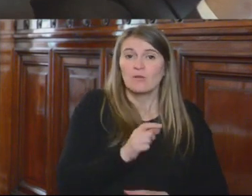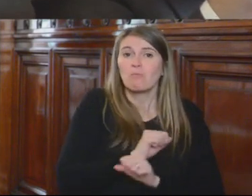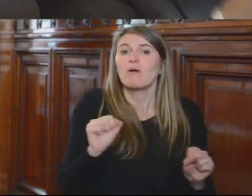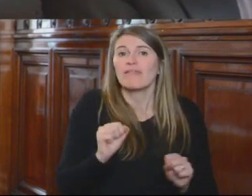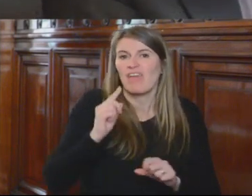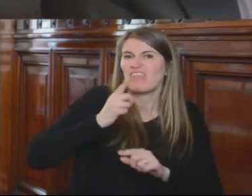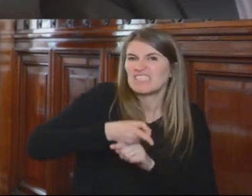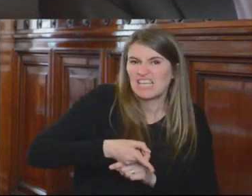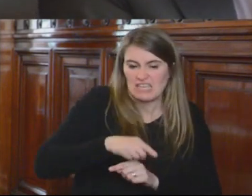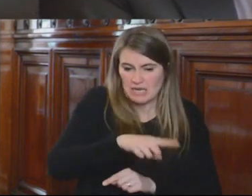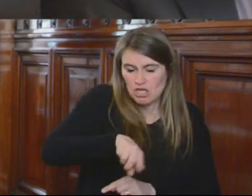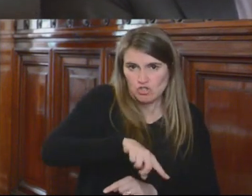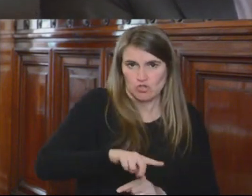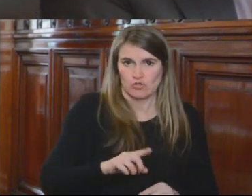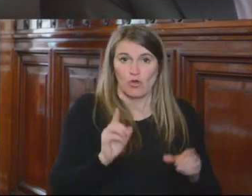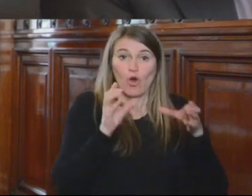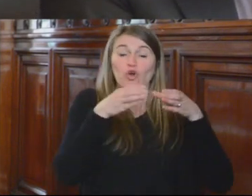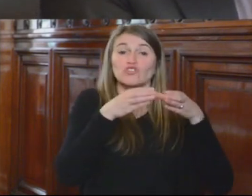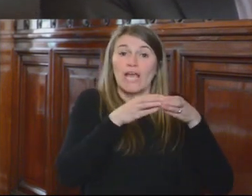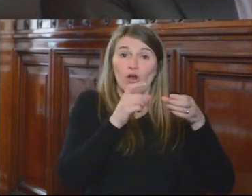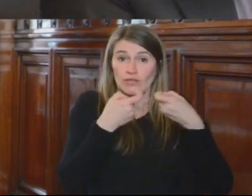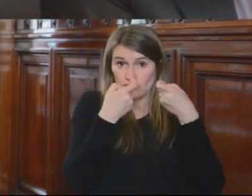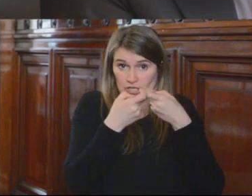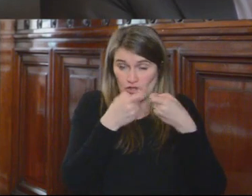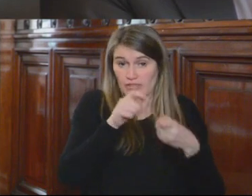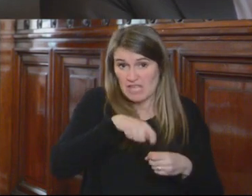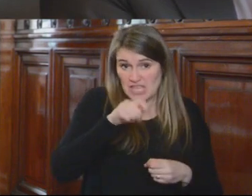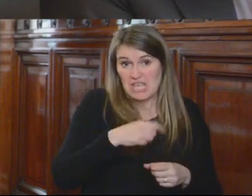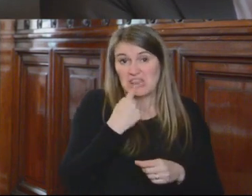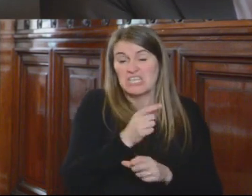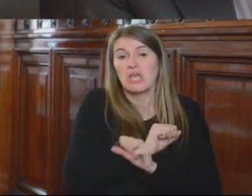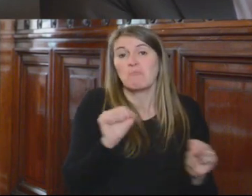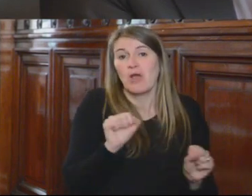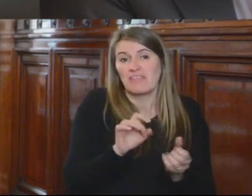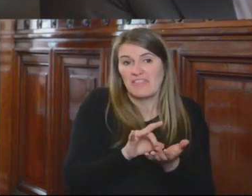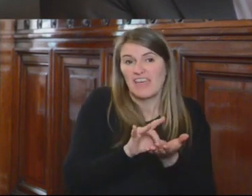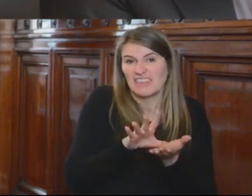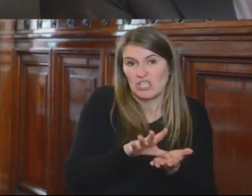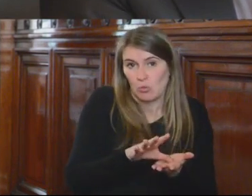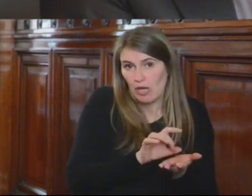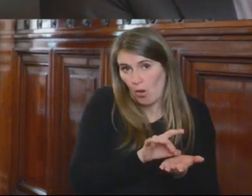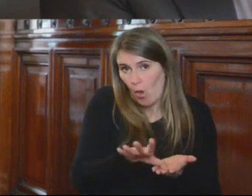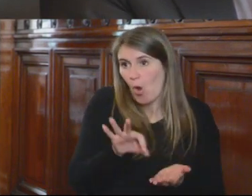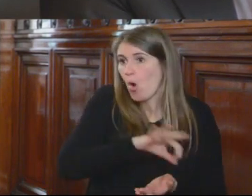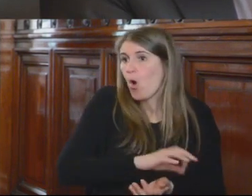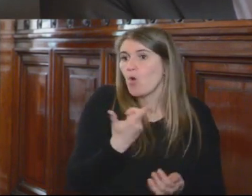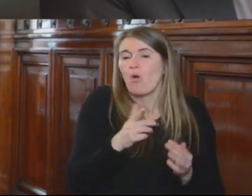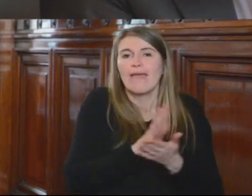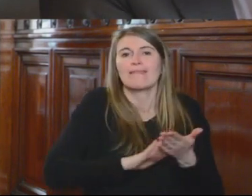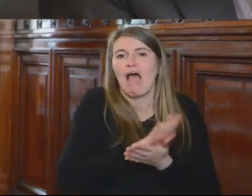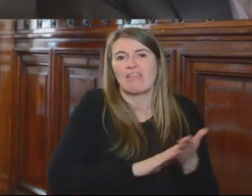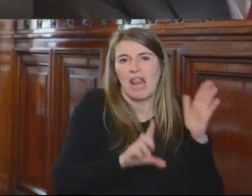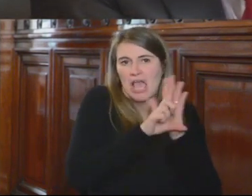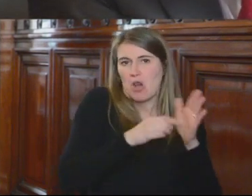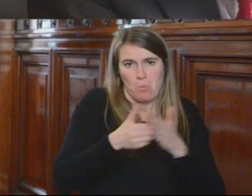decir, que el Consejo de la Magistratura destituía al juez porque puede destituirlo y no porque exista una causa legal. Cada